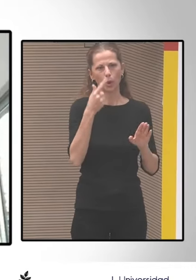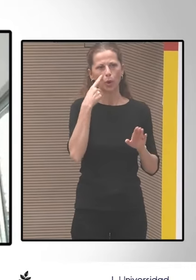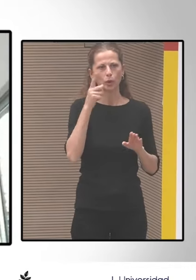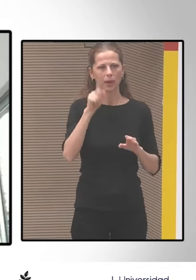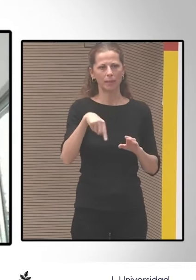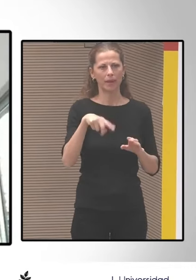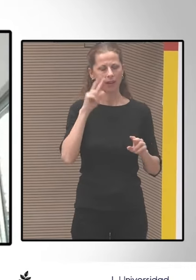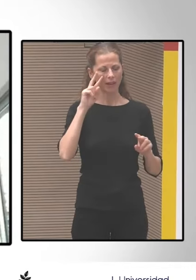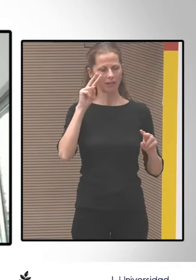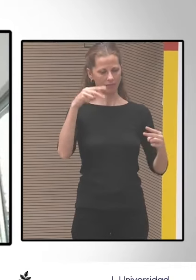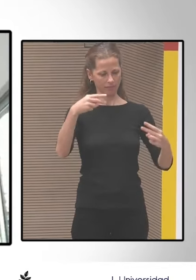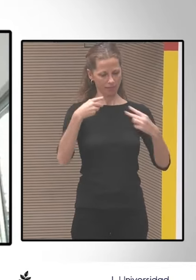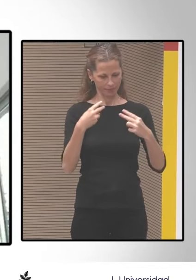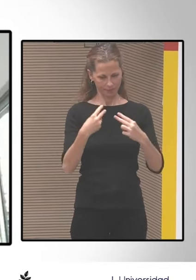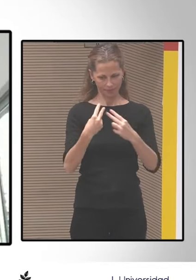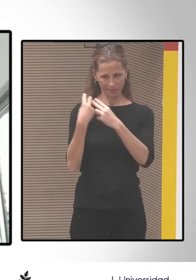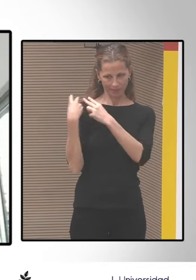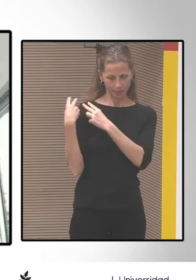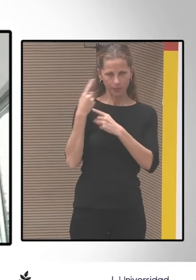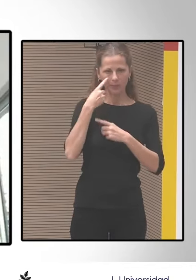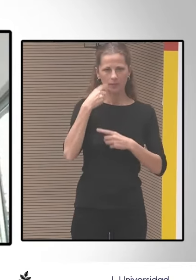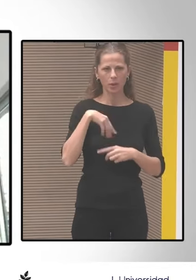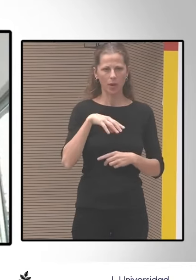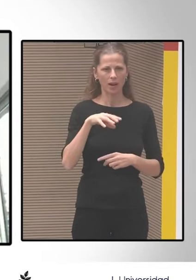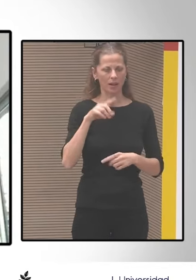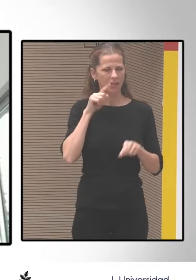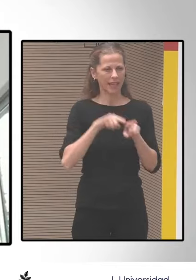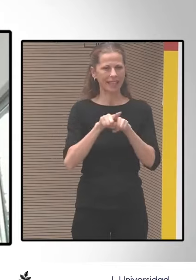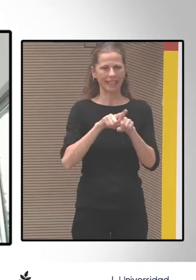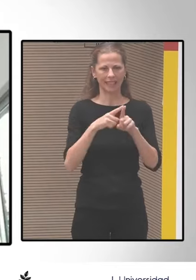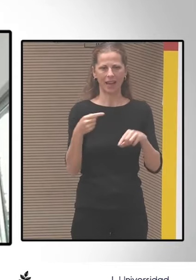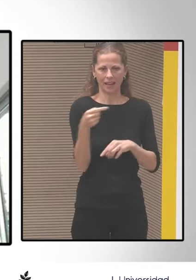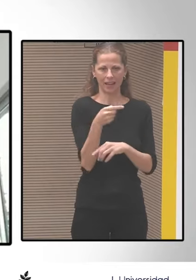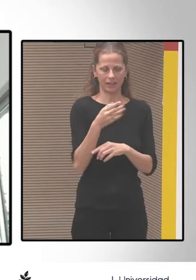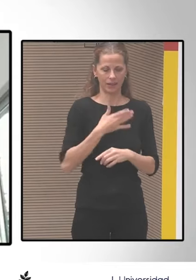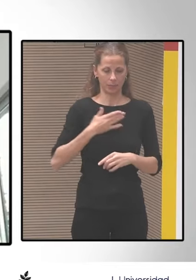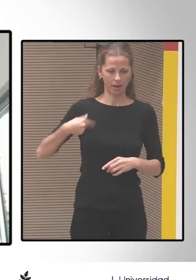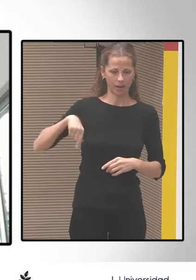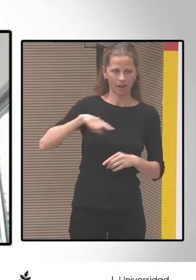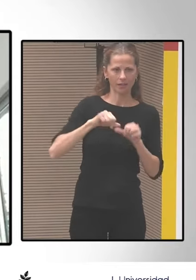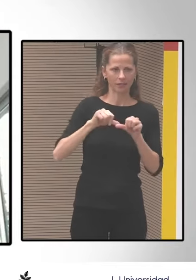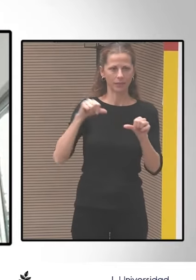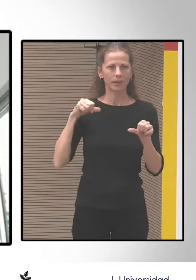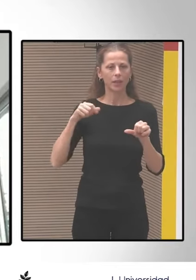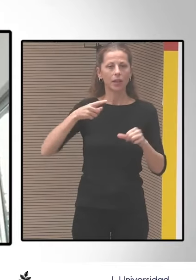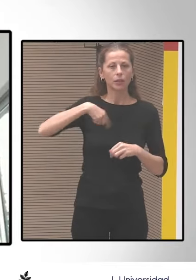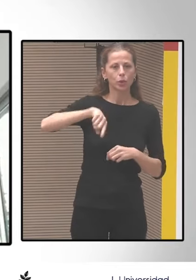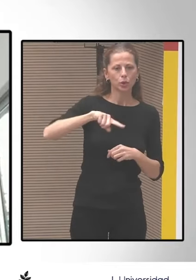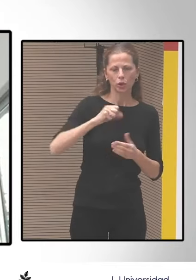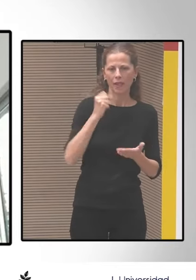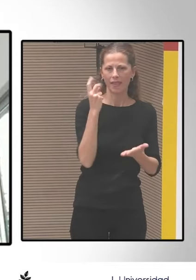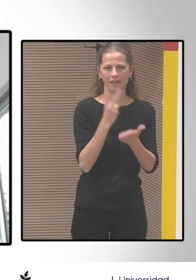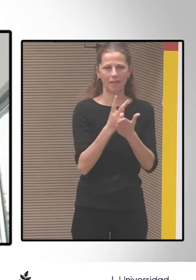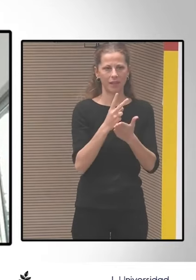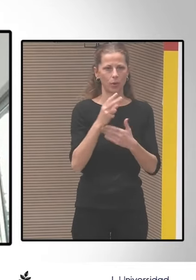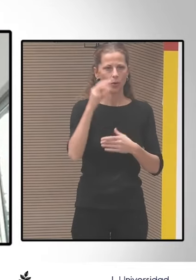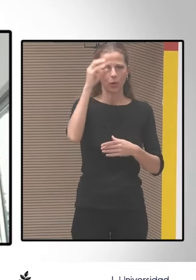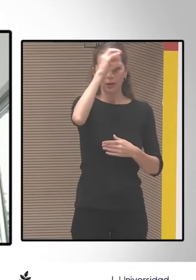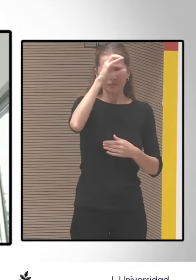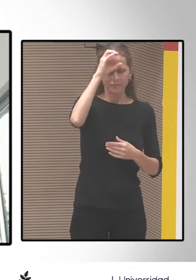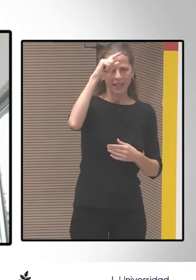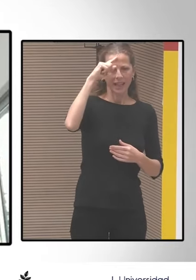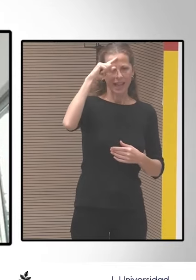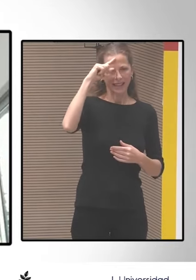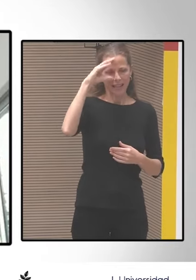autocrítica creo que tenemos un gran desafío las y las intelectuales académicos políticos